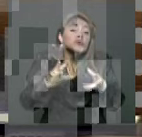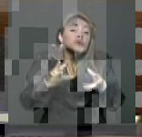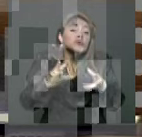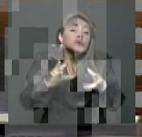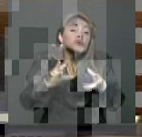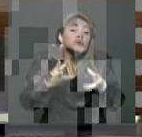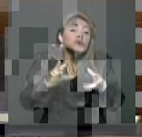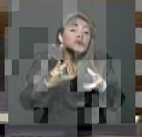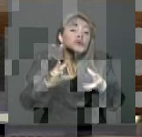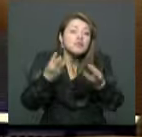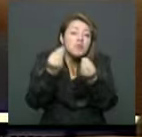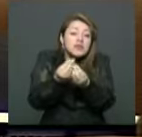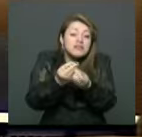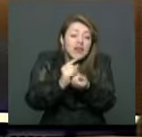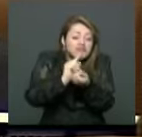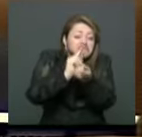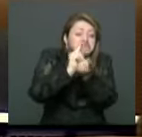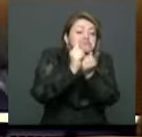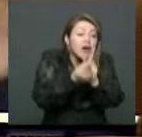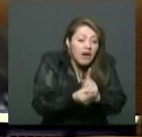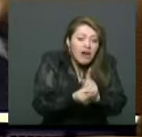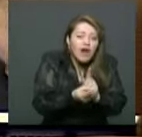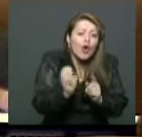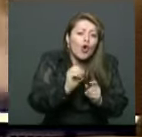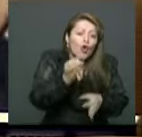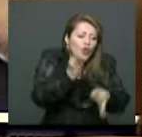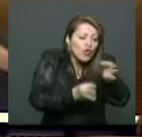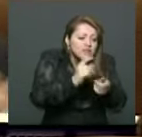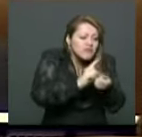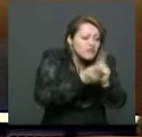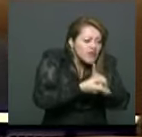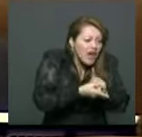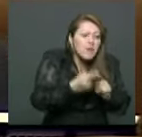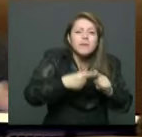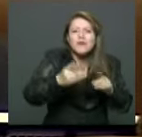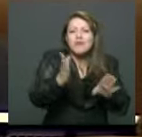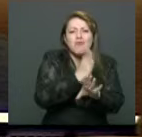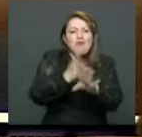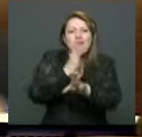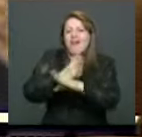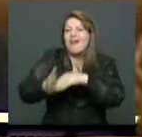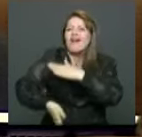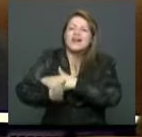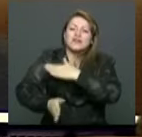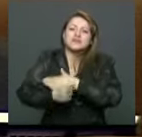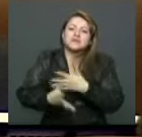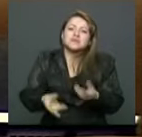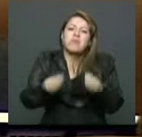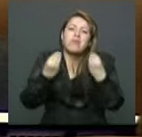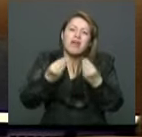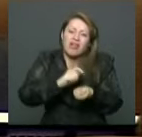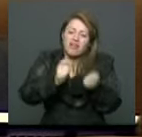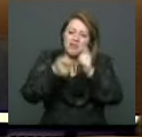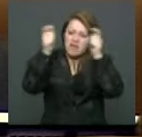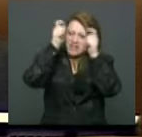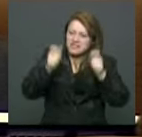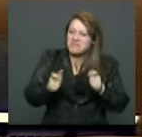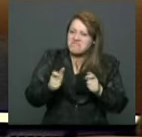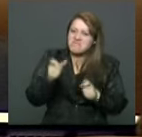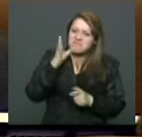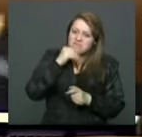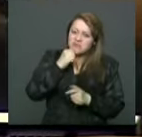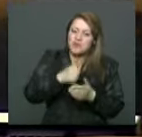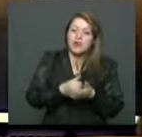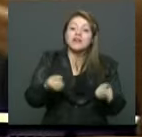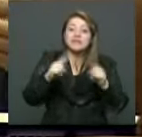y como una reforma judicial que tiene todos los problemas del mundo. Además, porque continúa el poder nominador de la presidencia de la